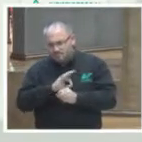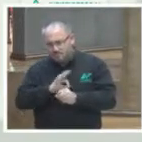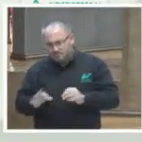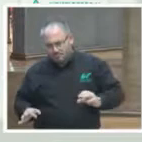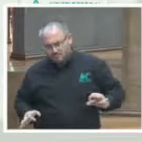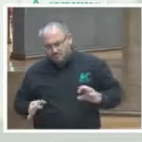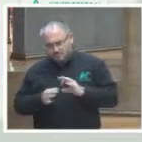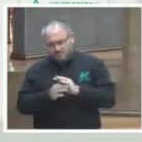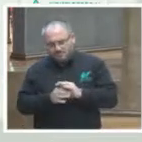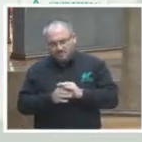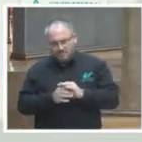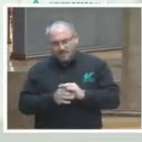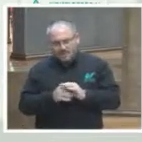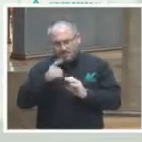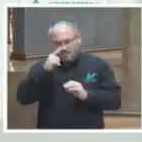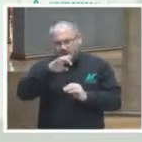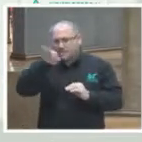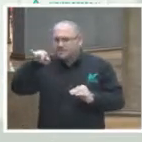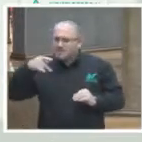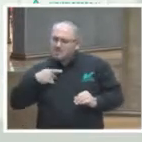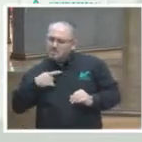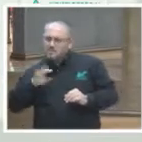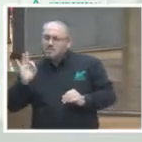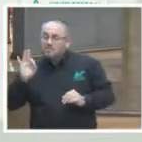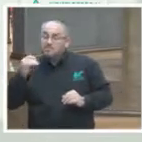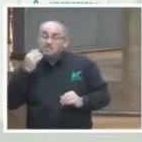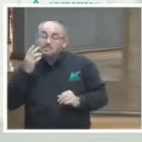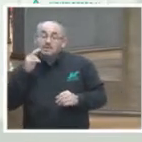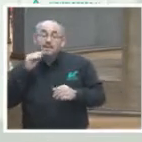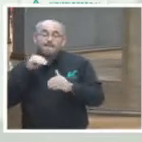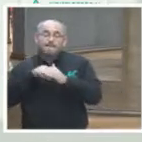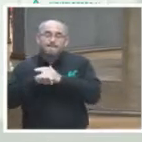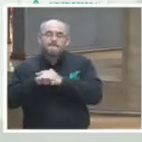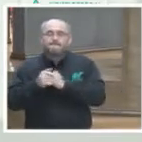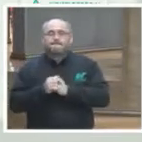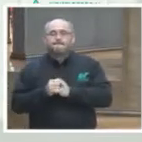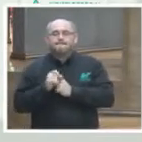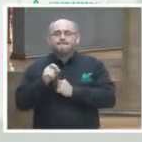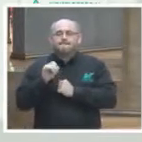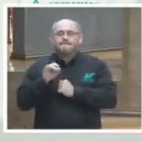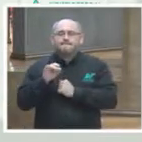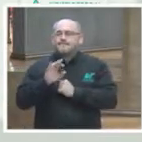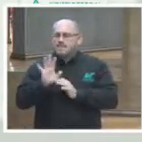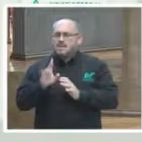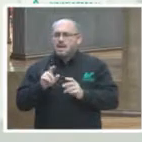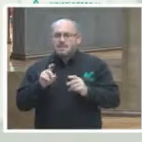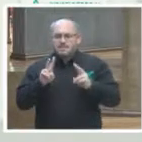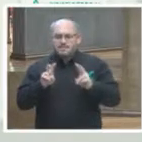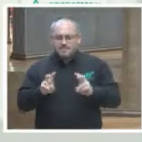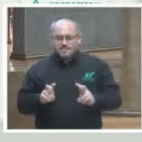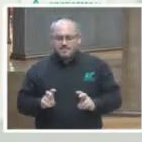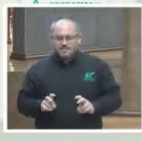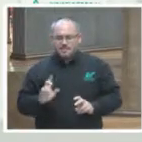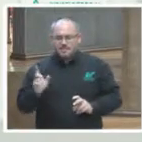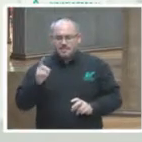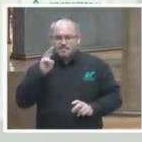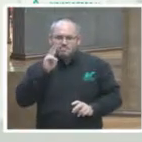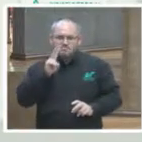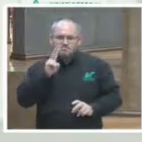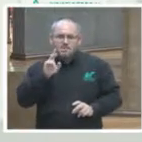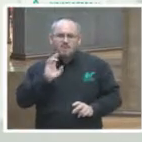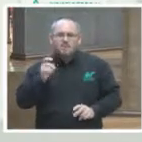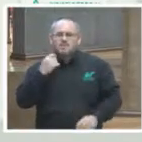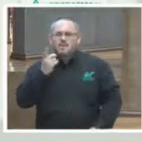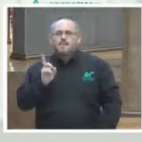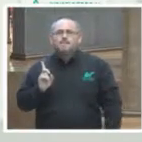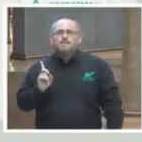al IUS electoral y cuando una persona quiera también ya está tematizado para que cuando una persona quiera dar clic